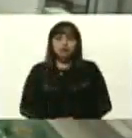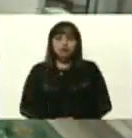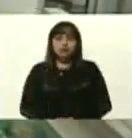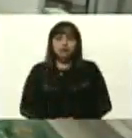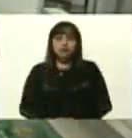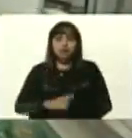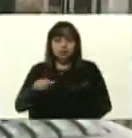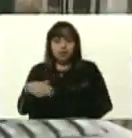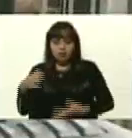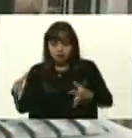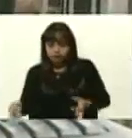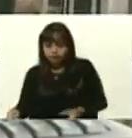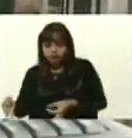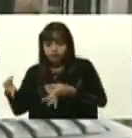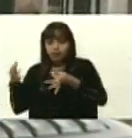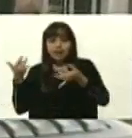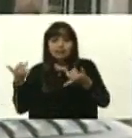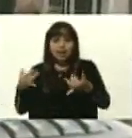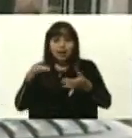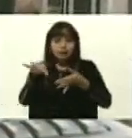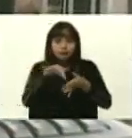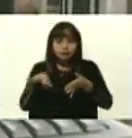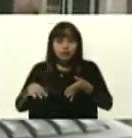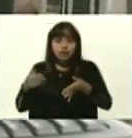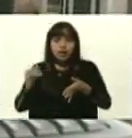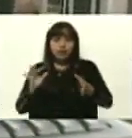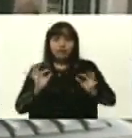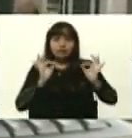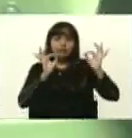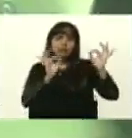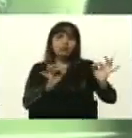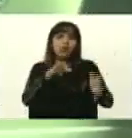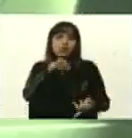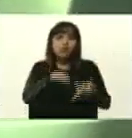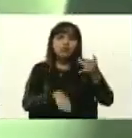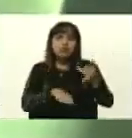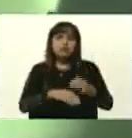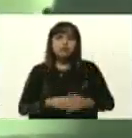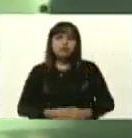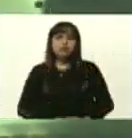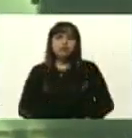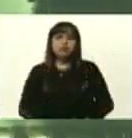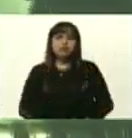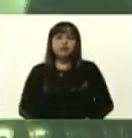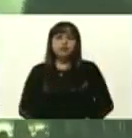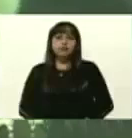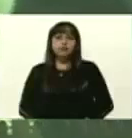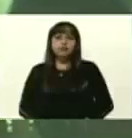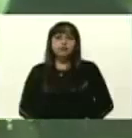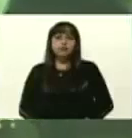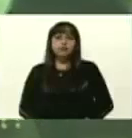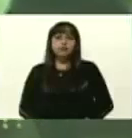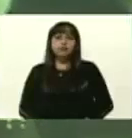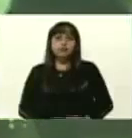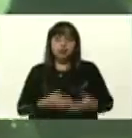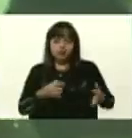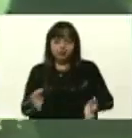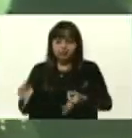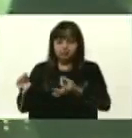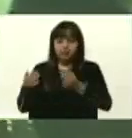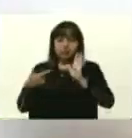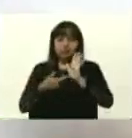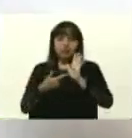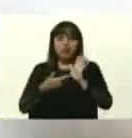tarjeta sale ya manufacturada, salen estas condiciones que está acá, esta que viene acá. Aquí viene una tarjeta